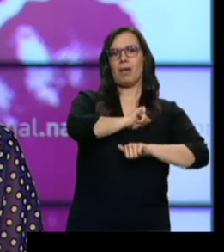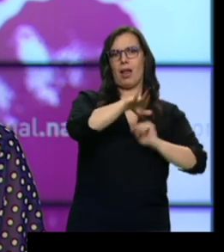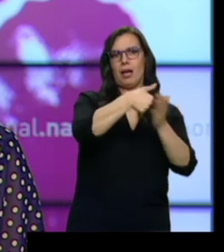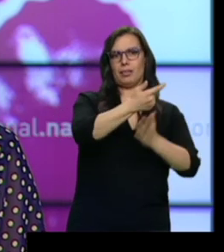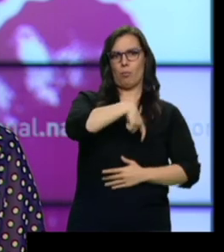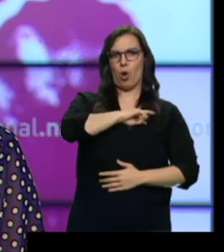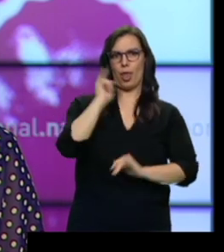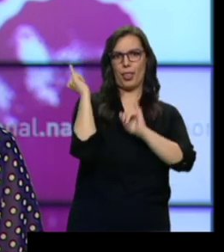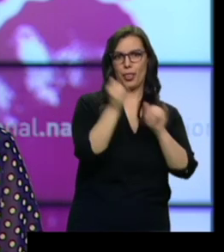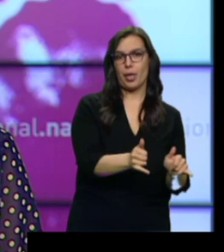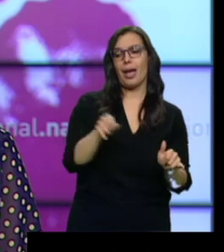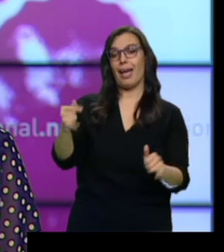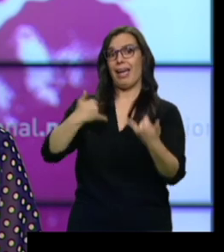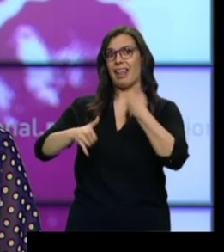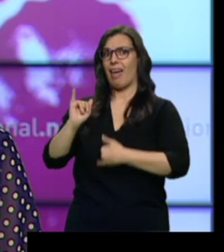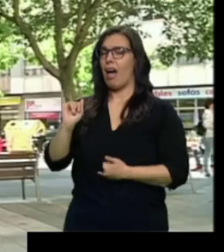pero no se teme por su vida.